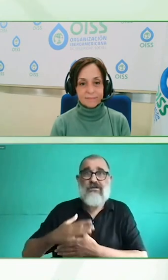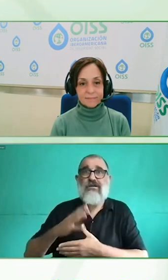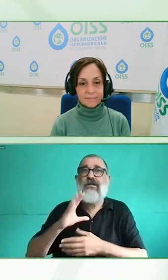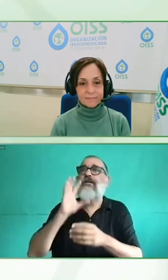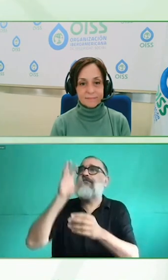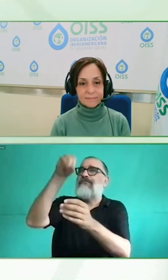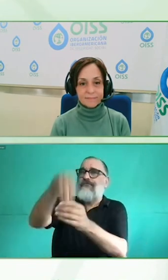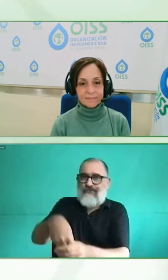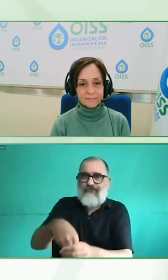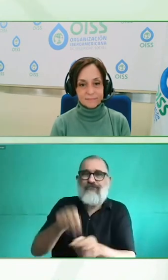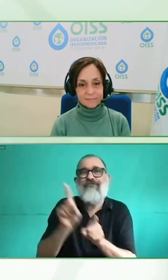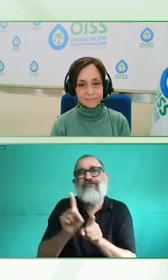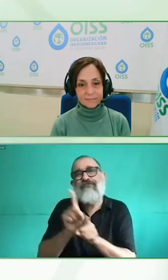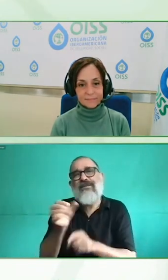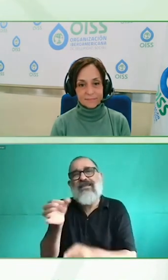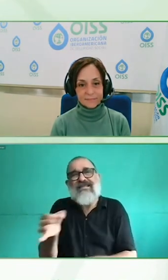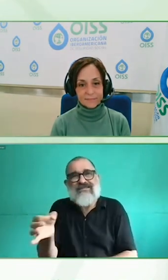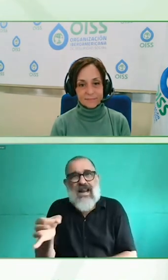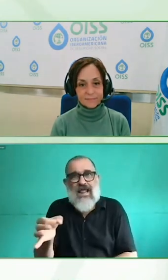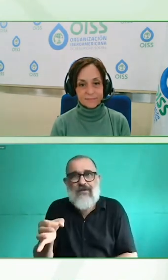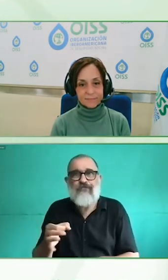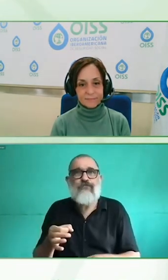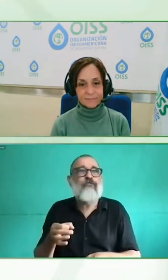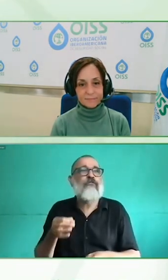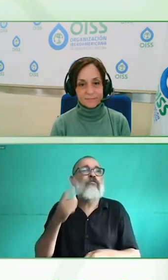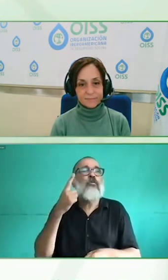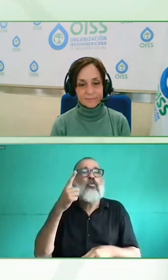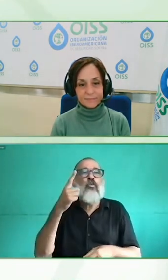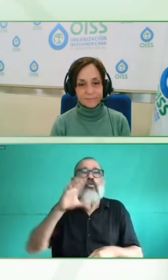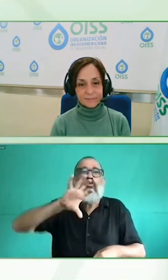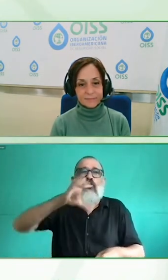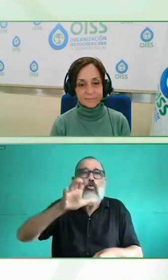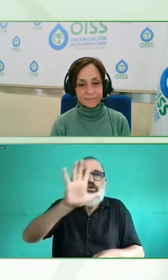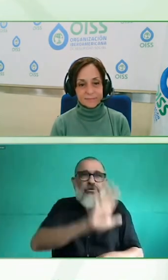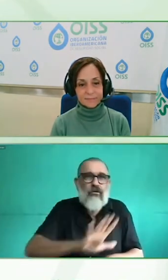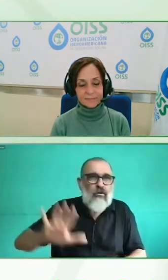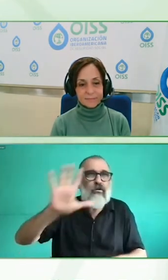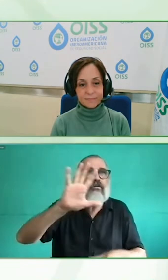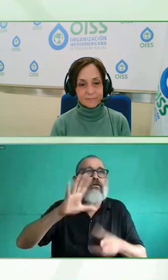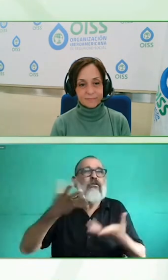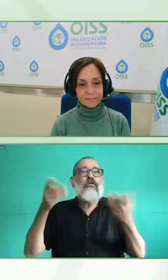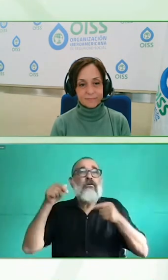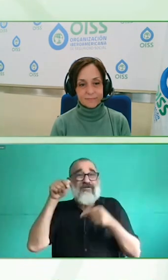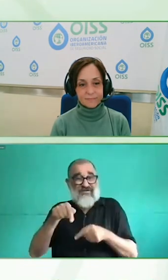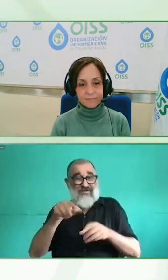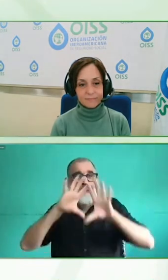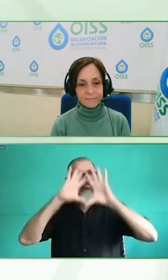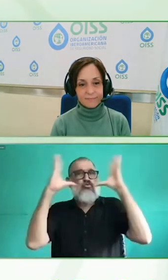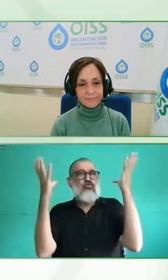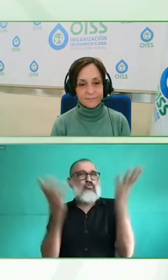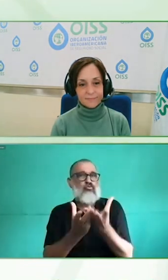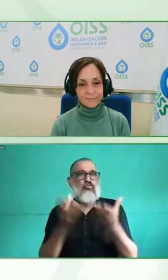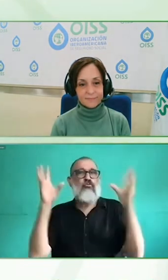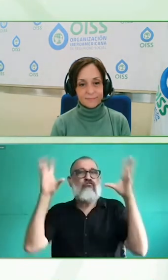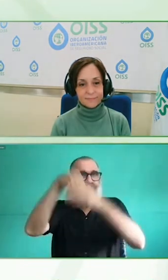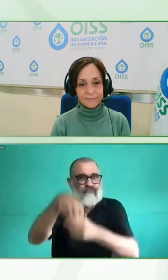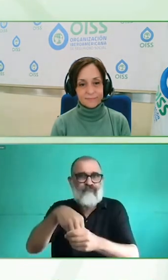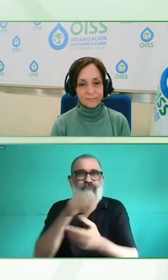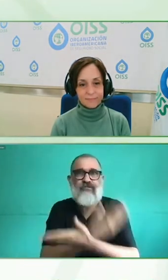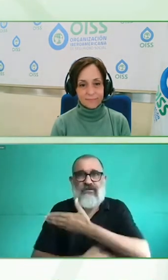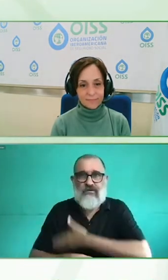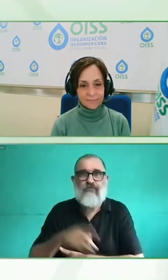a través de esas redes de entidades que no son tan inmediatas para ti donde yo creo que existen muchas